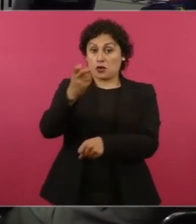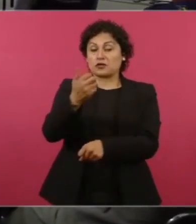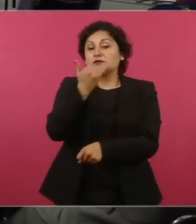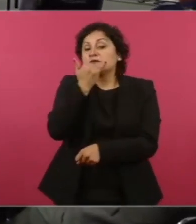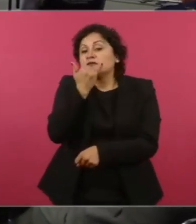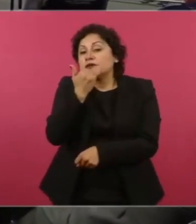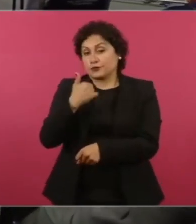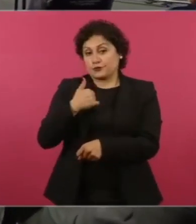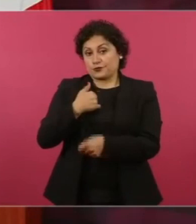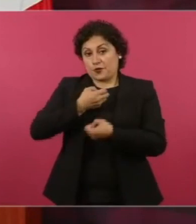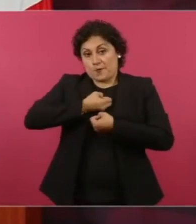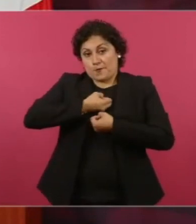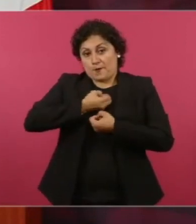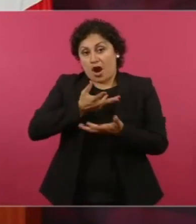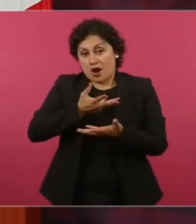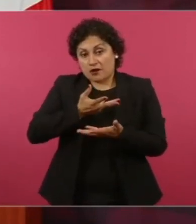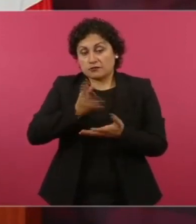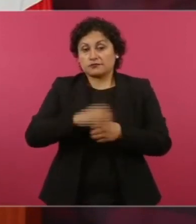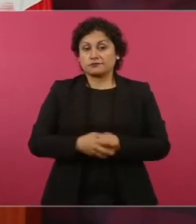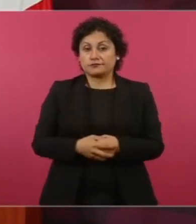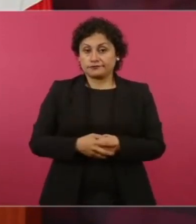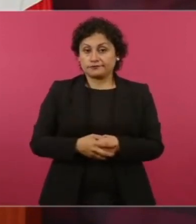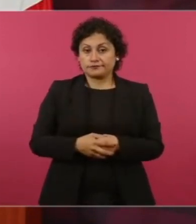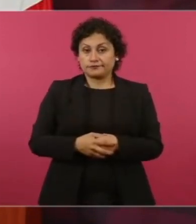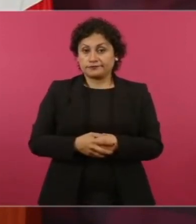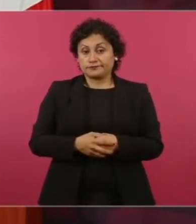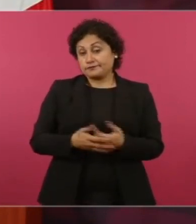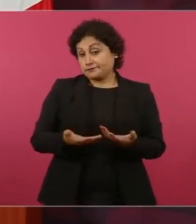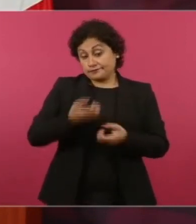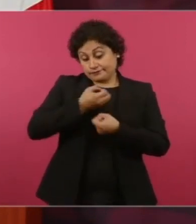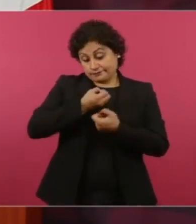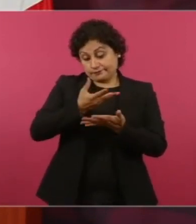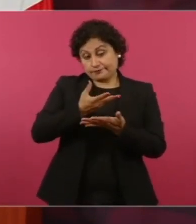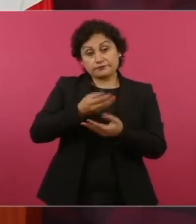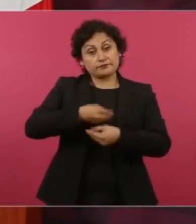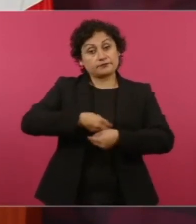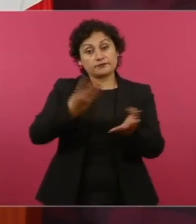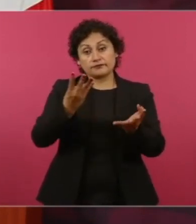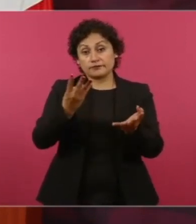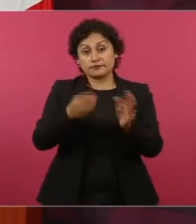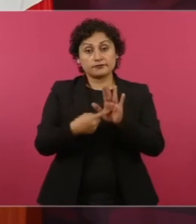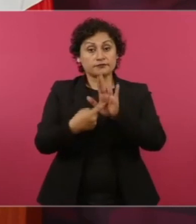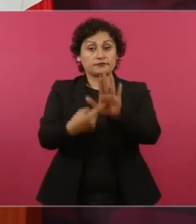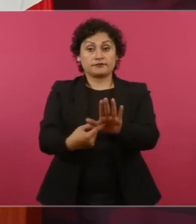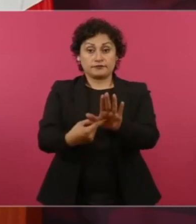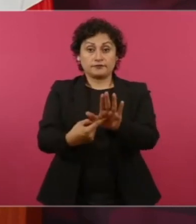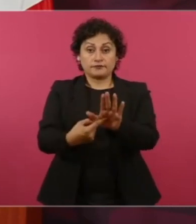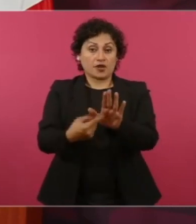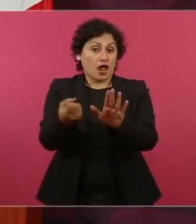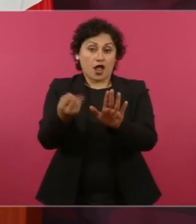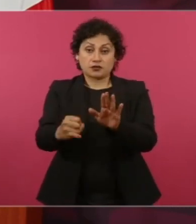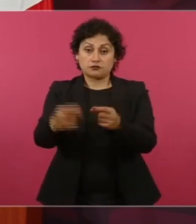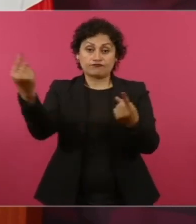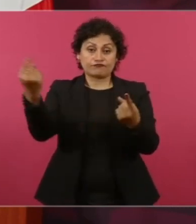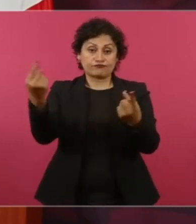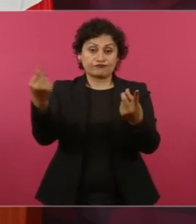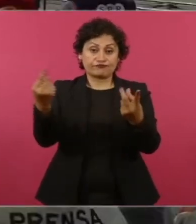con claridad y llamar a las cosas por su nombre.